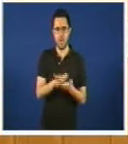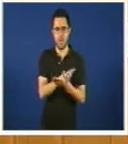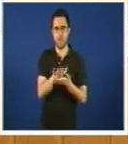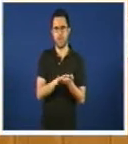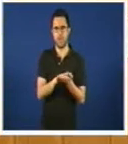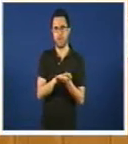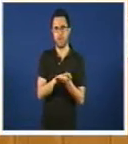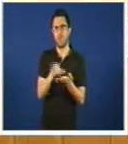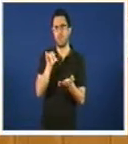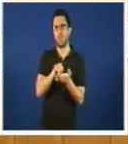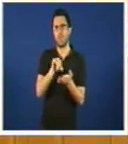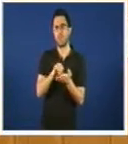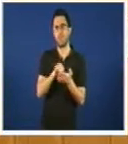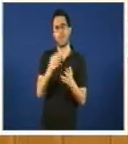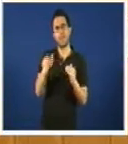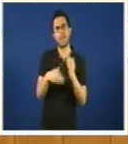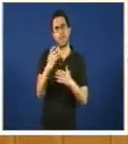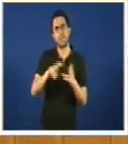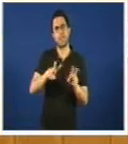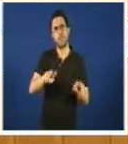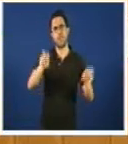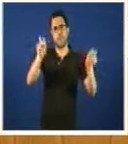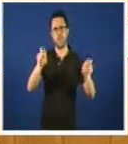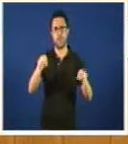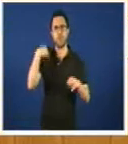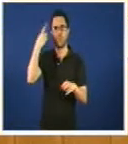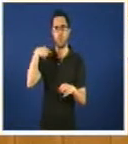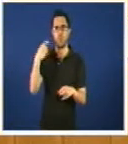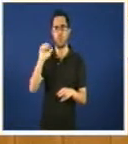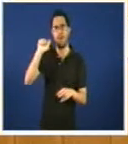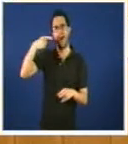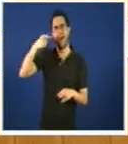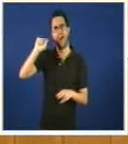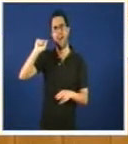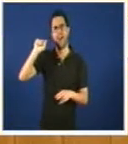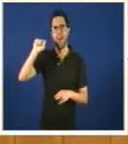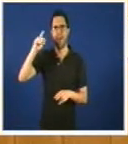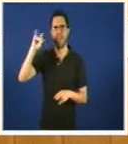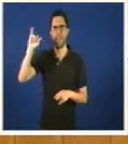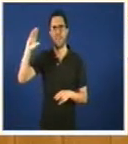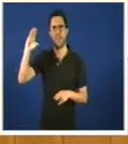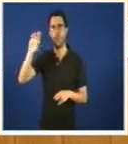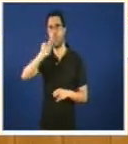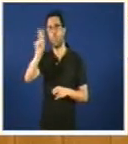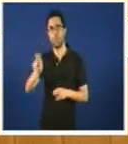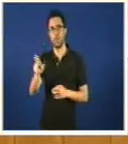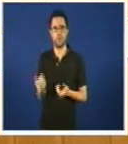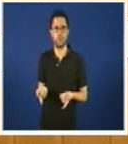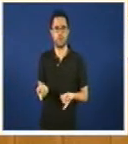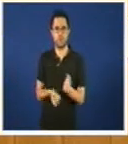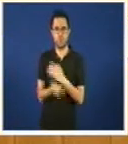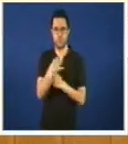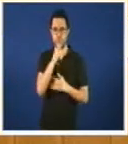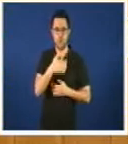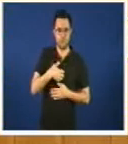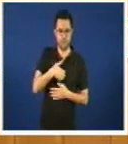Agadix 2 Agadix 2 van a duplicar vostedes Agadix porque ten exactamente as mismas funcions que Agadix